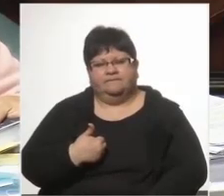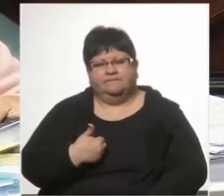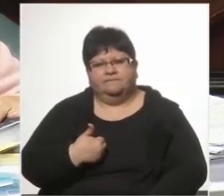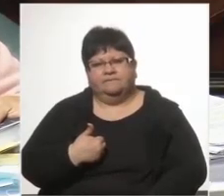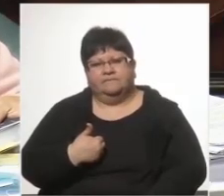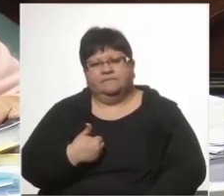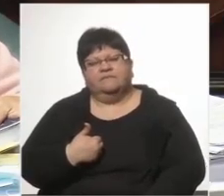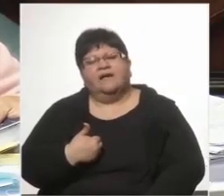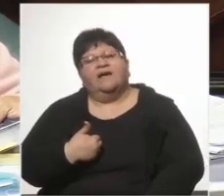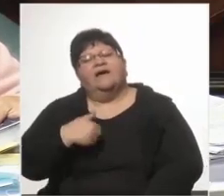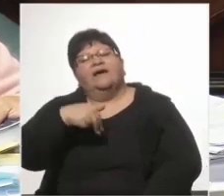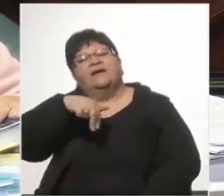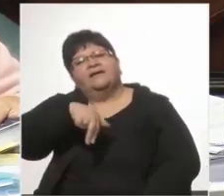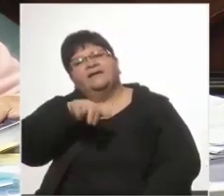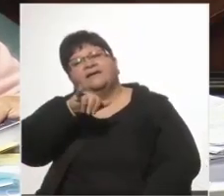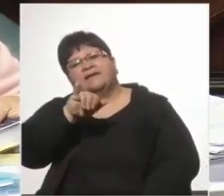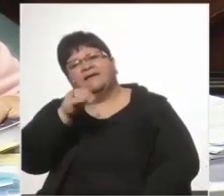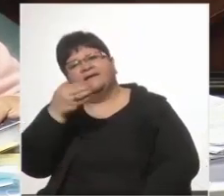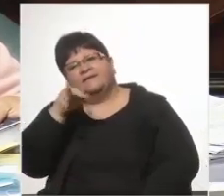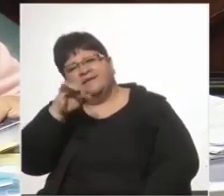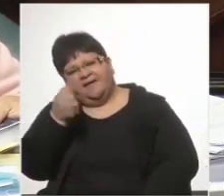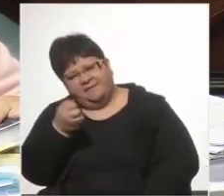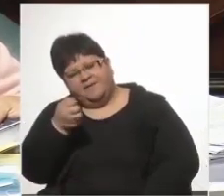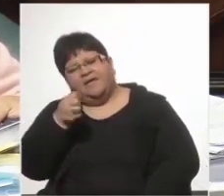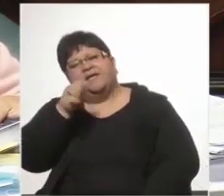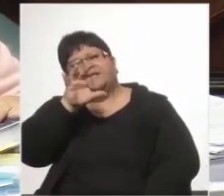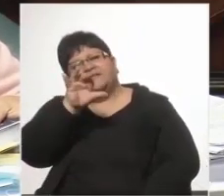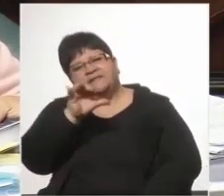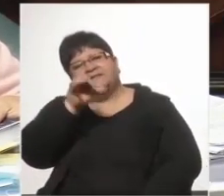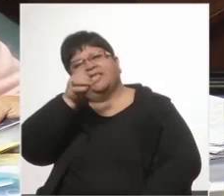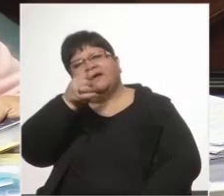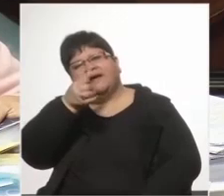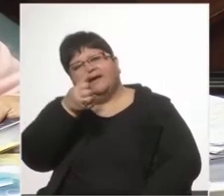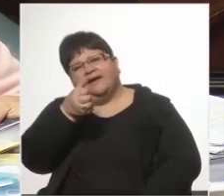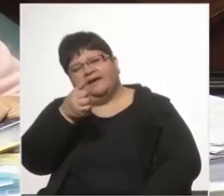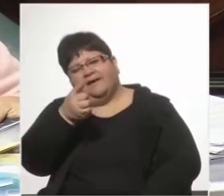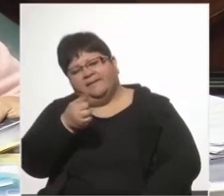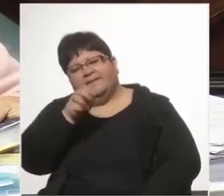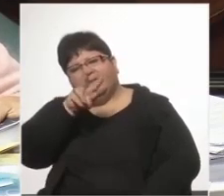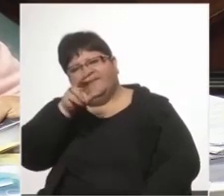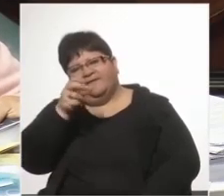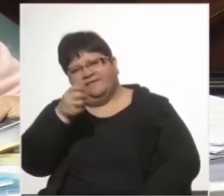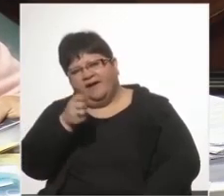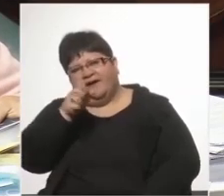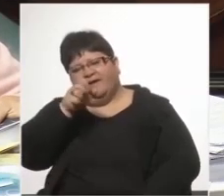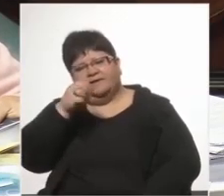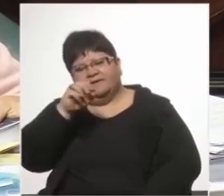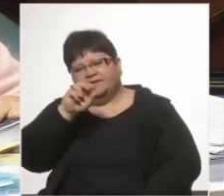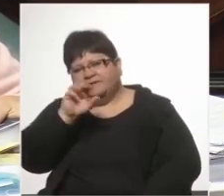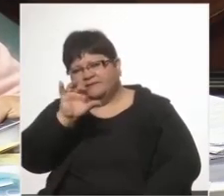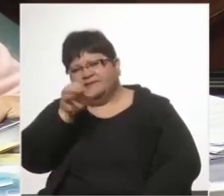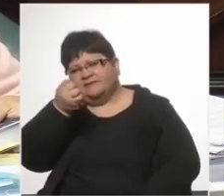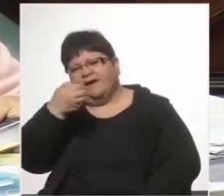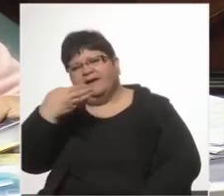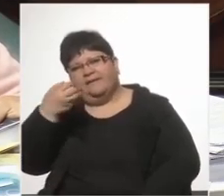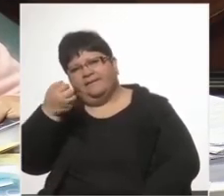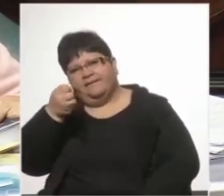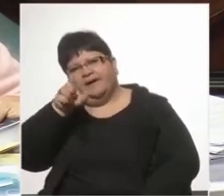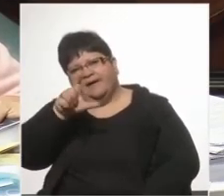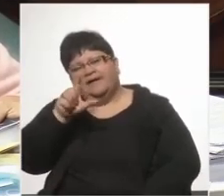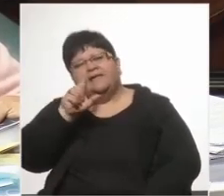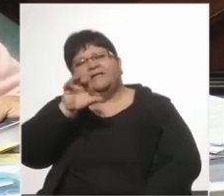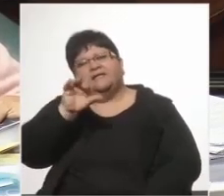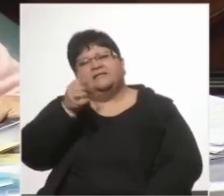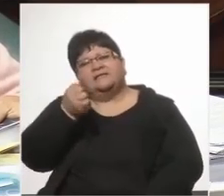Nidia Sagaray, señora Presidente, era la secretaria del Frente de Finanzas de la